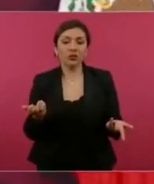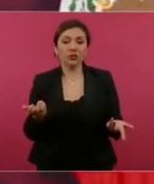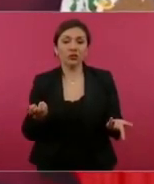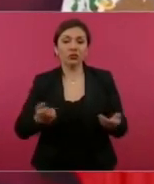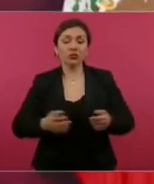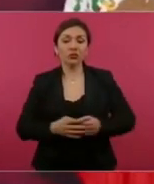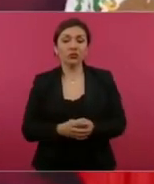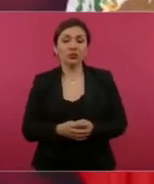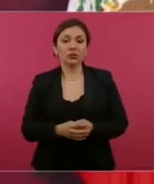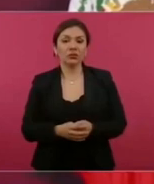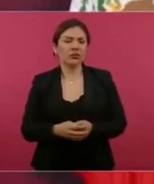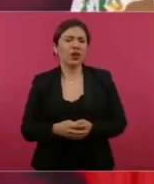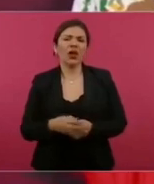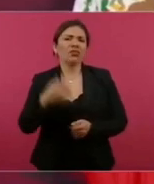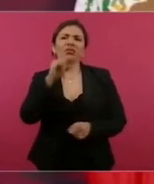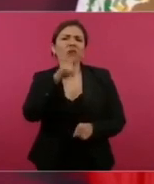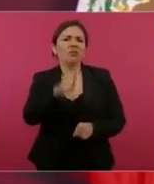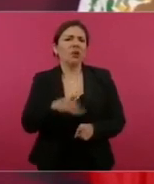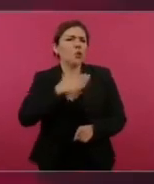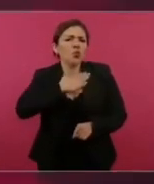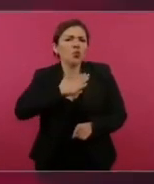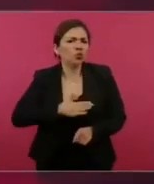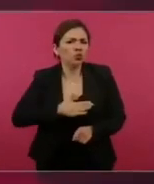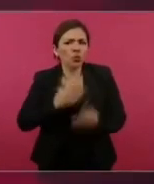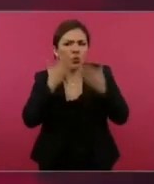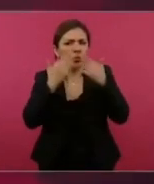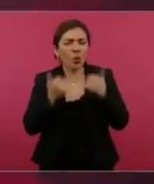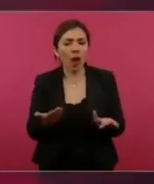además una injusticia, un afán de